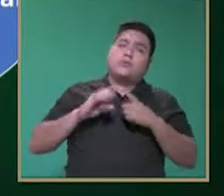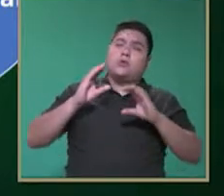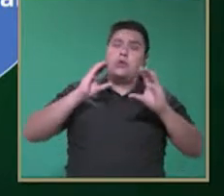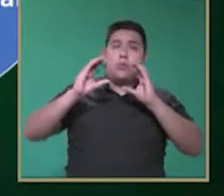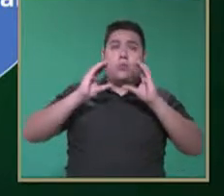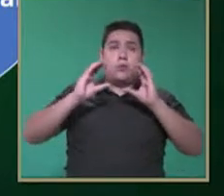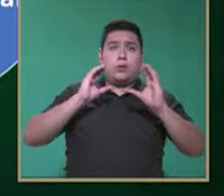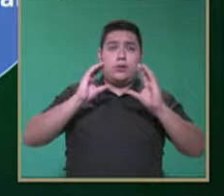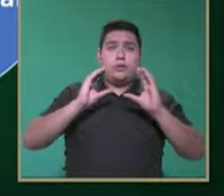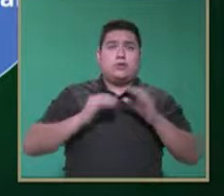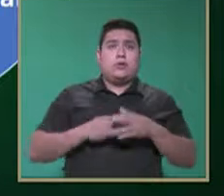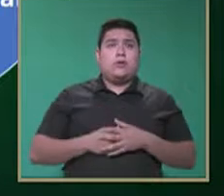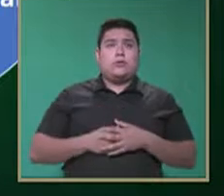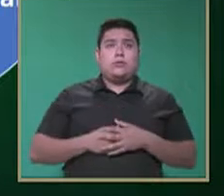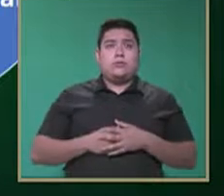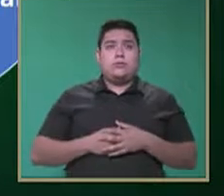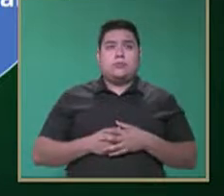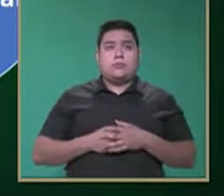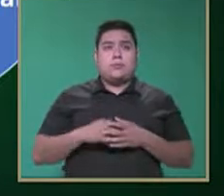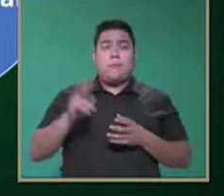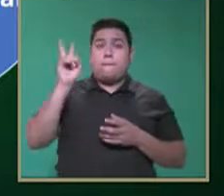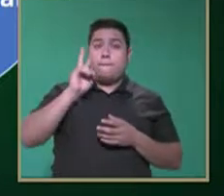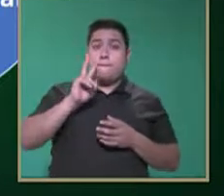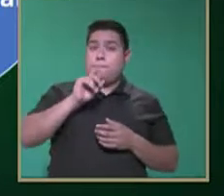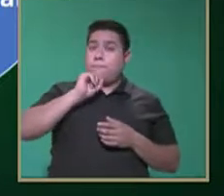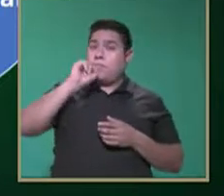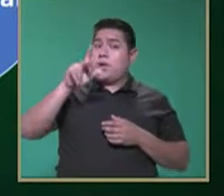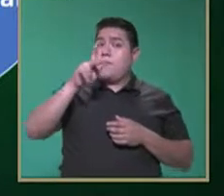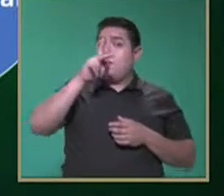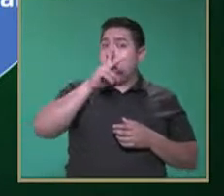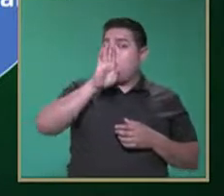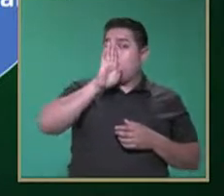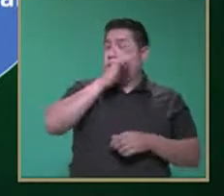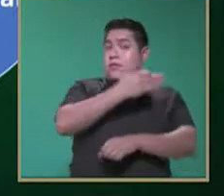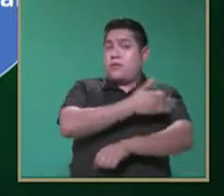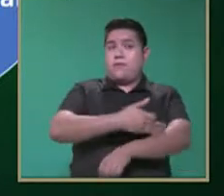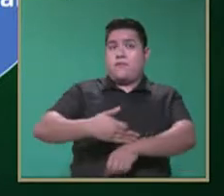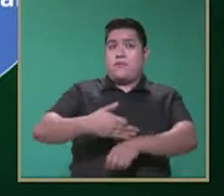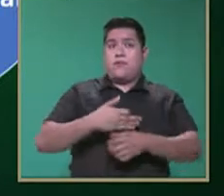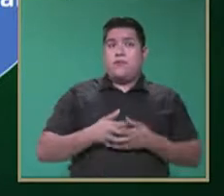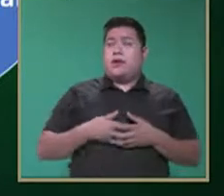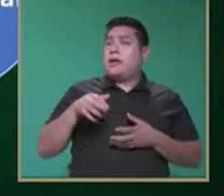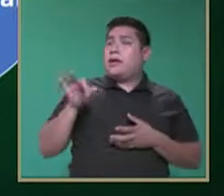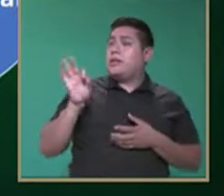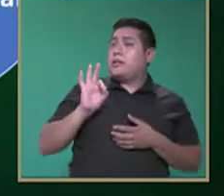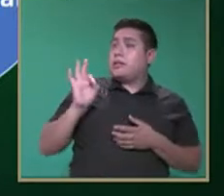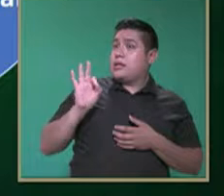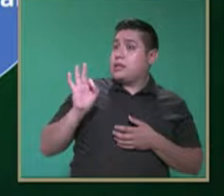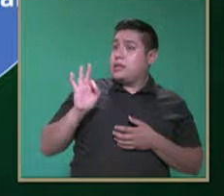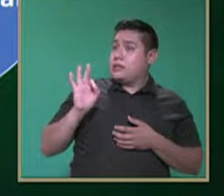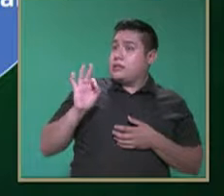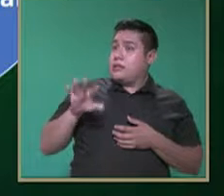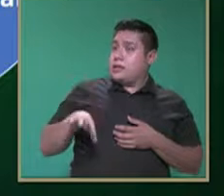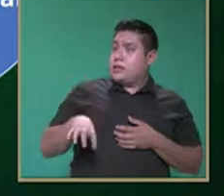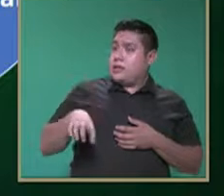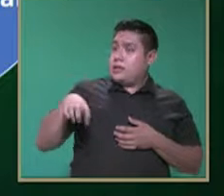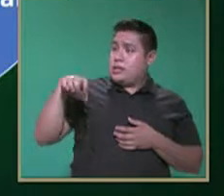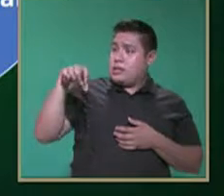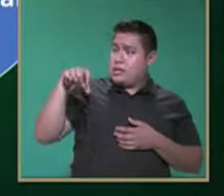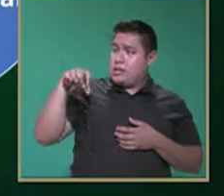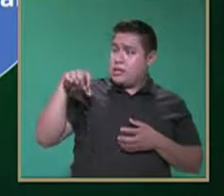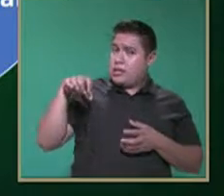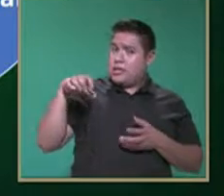comunicación. Vemos como padres de familia que a lo mejor están en edad de ir